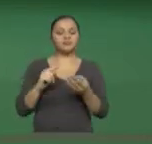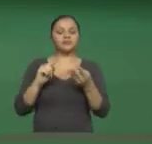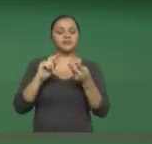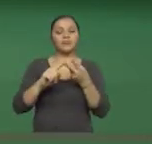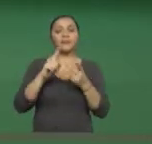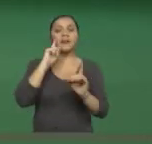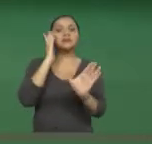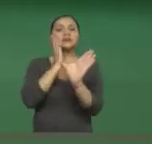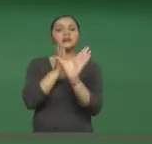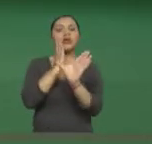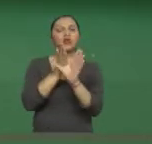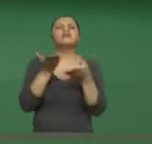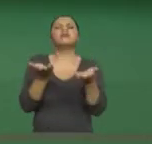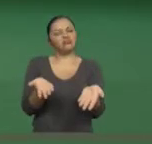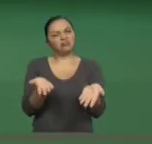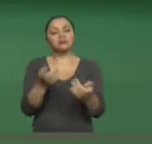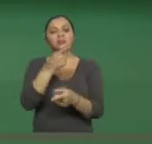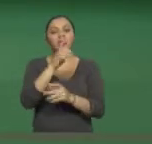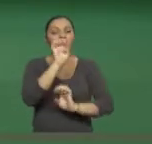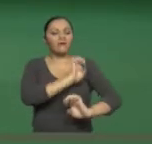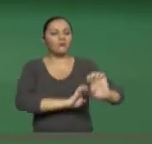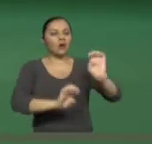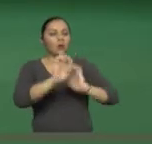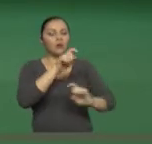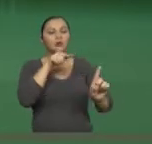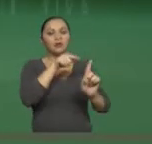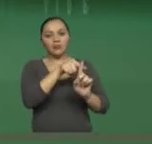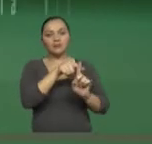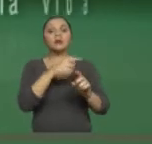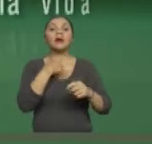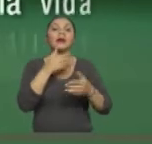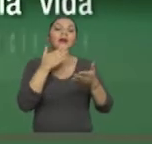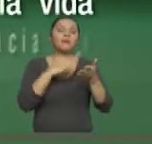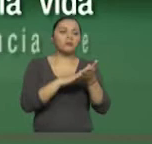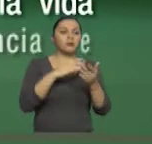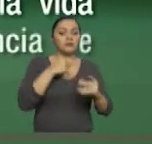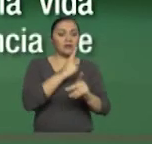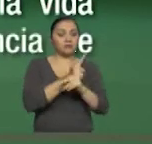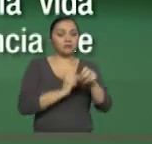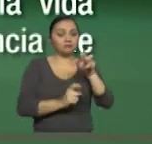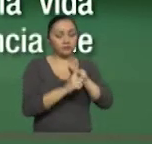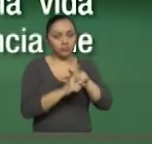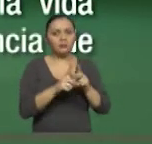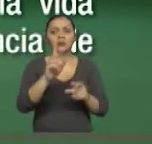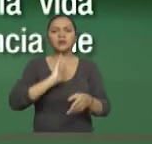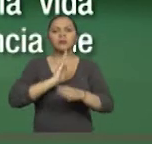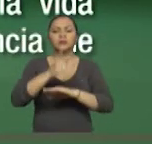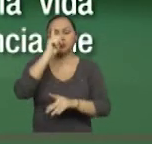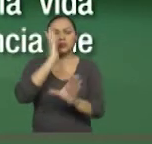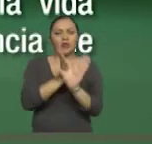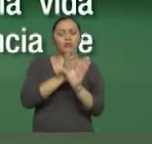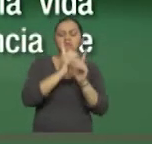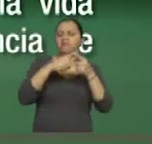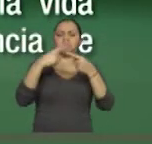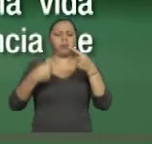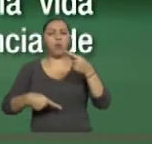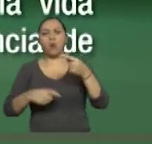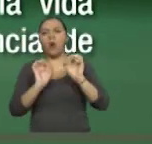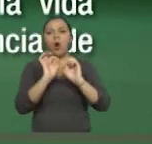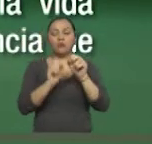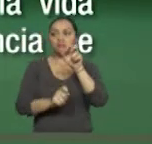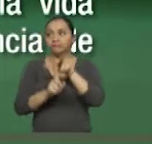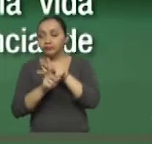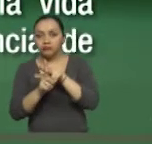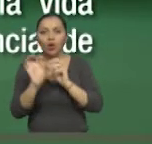psicológico es el que evalúa la repercusión psicológica que se presenta en una persona debido a la restricción